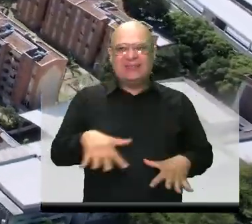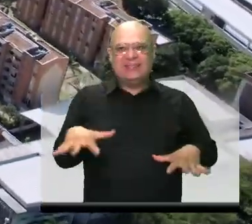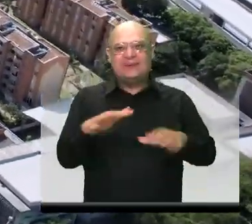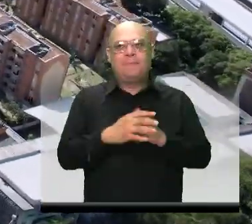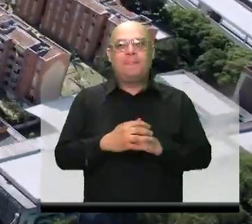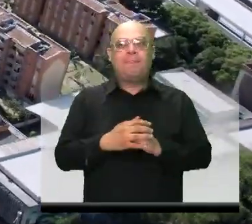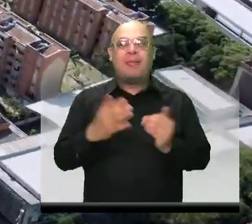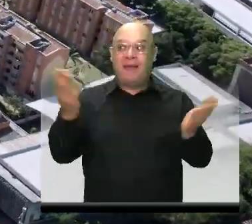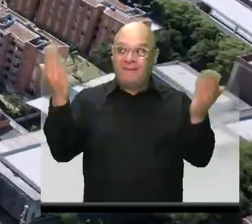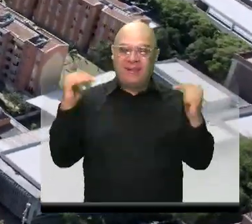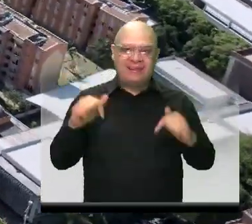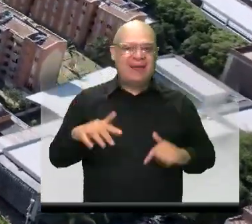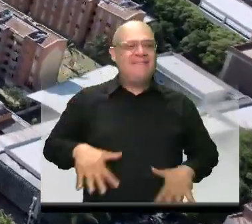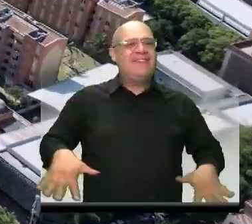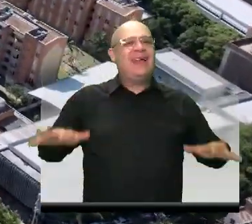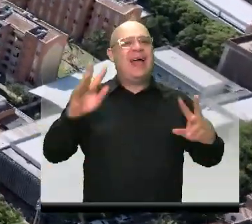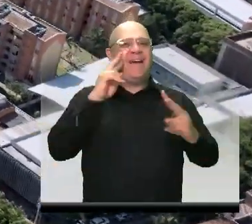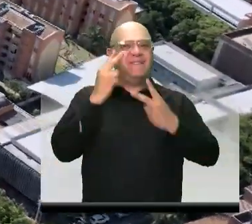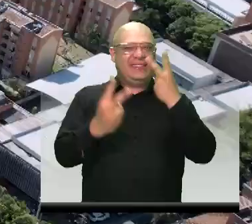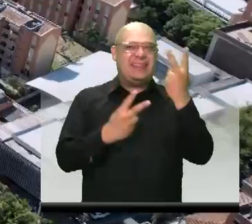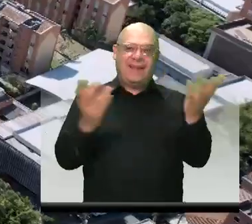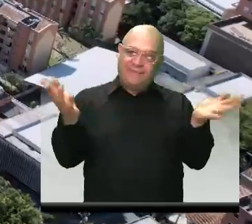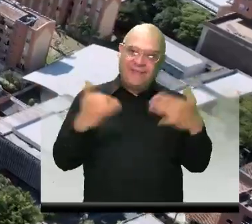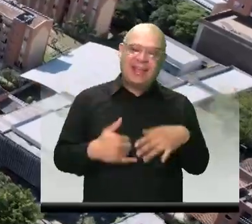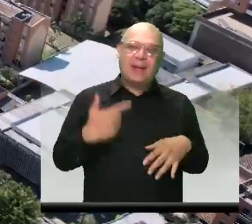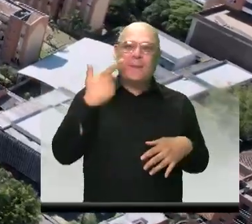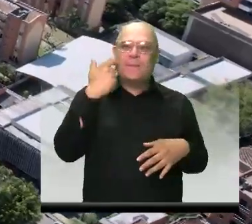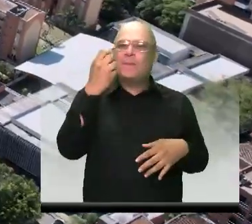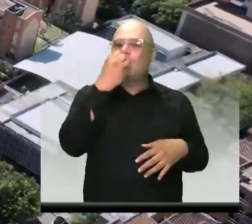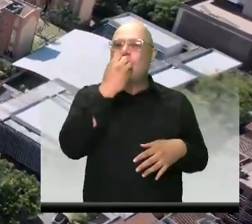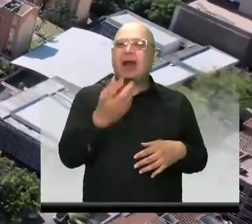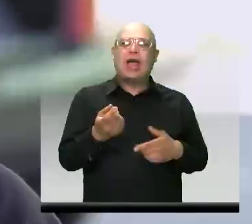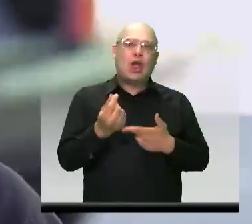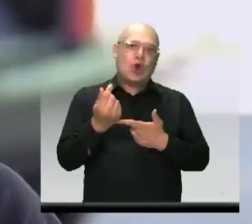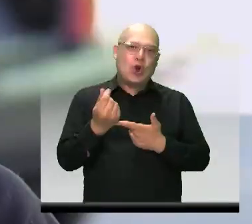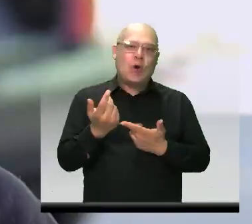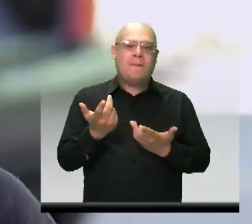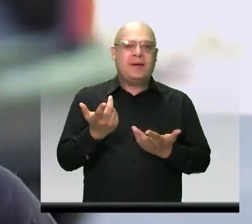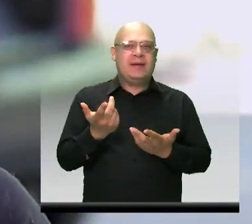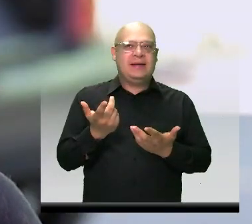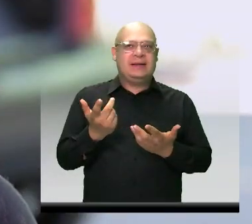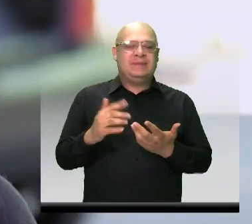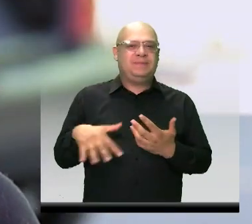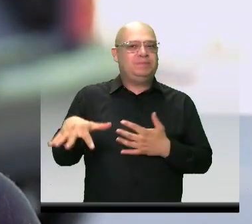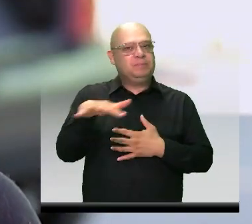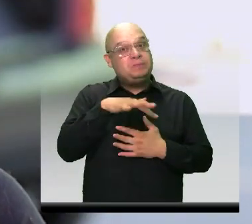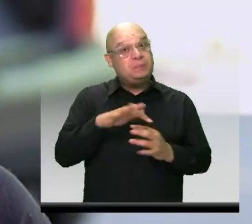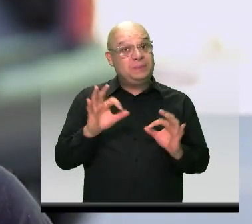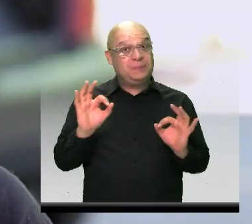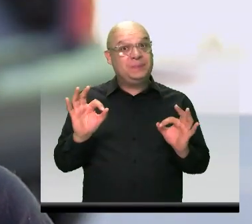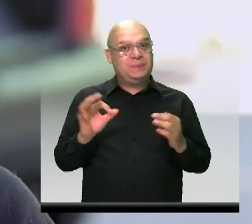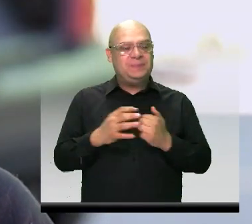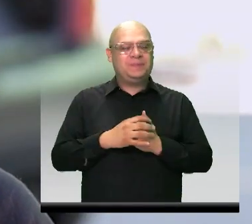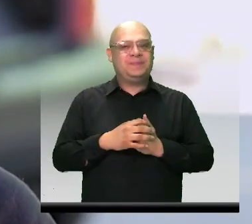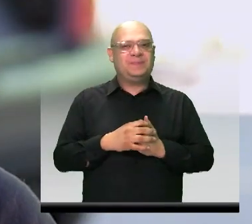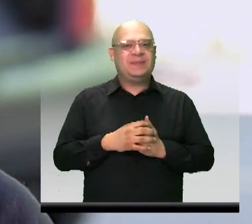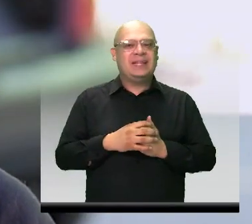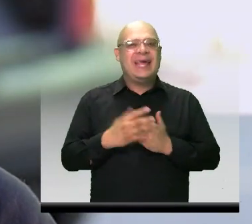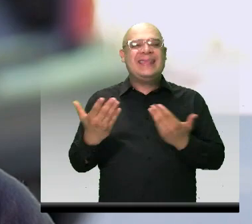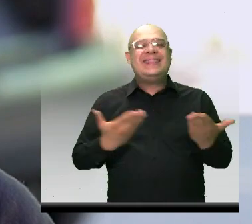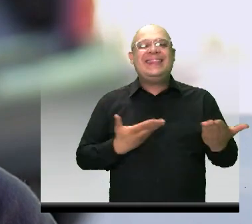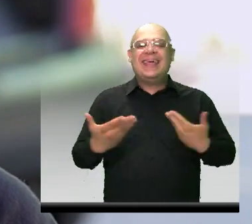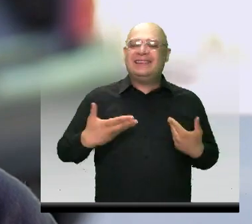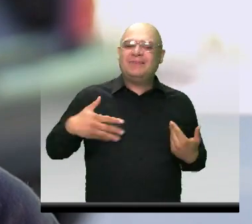a visitar el barrio, que está muy bonito. La economía, ya han hecho muchas tiendas por acá,